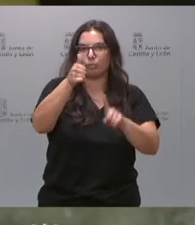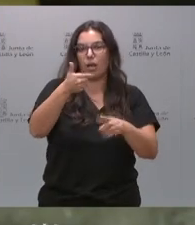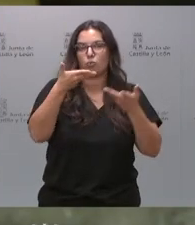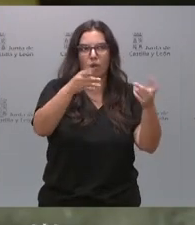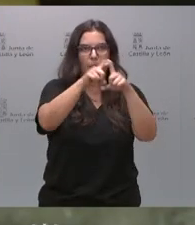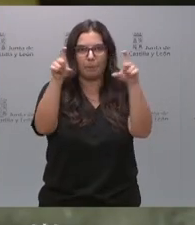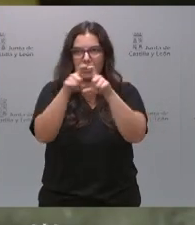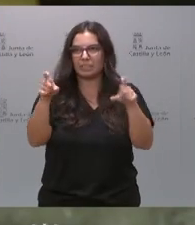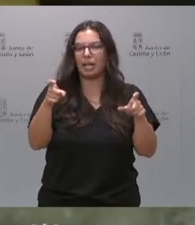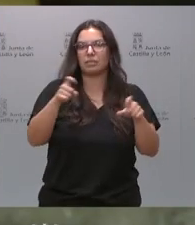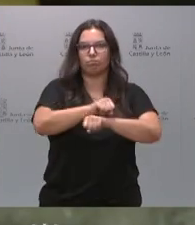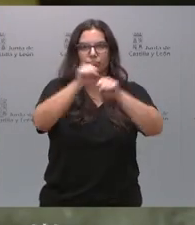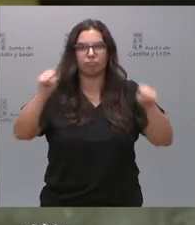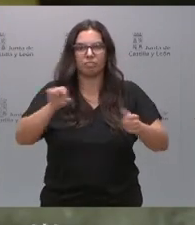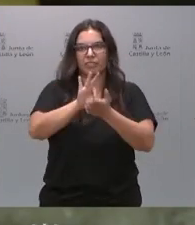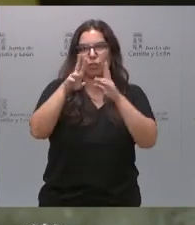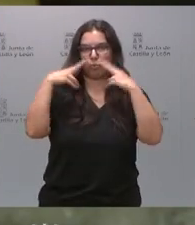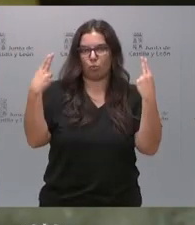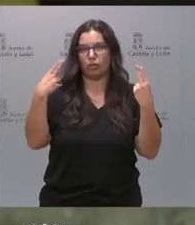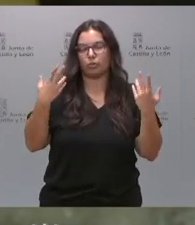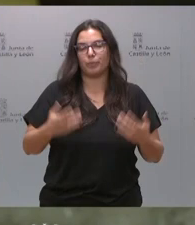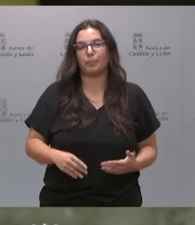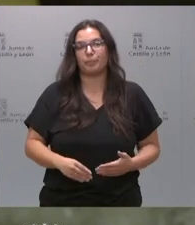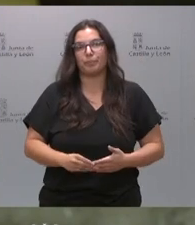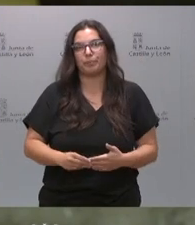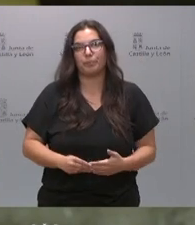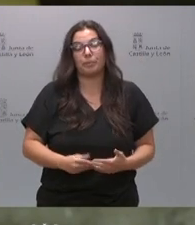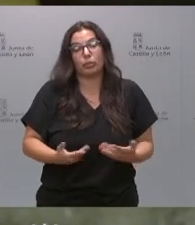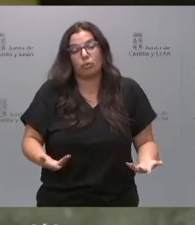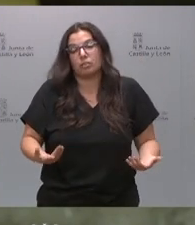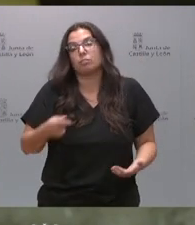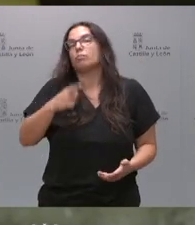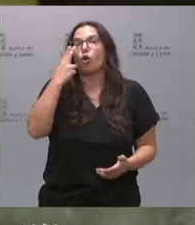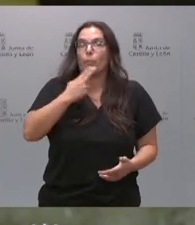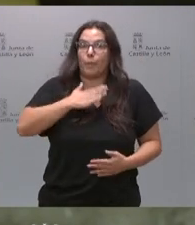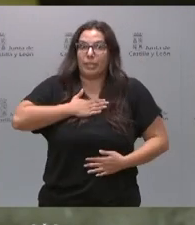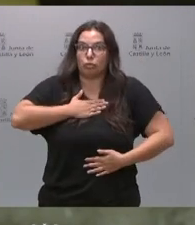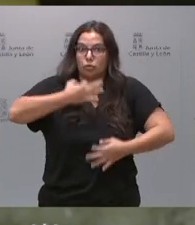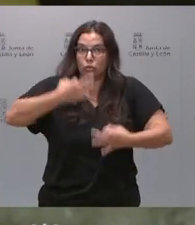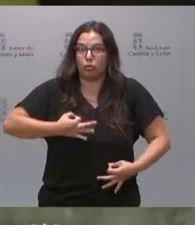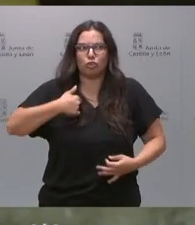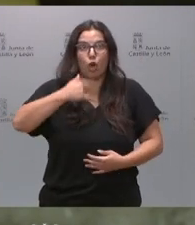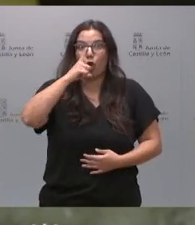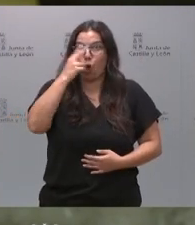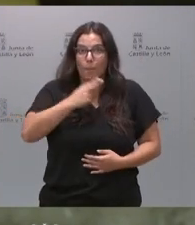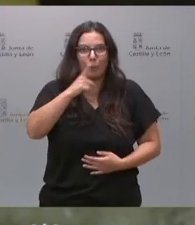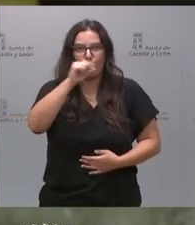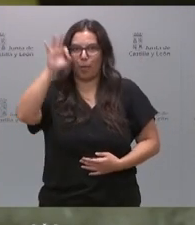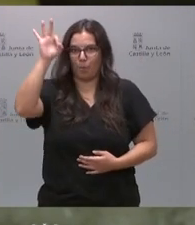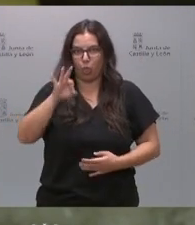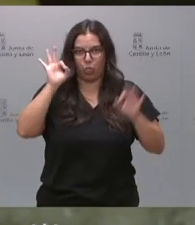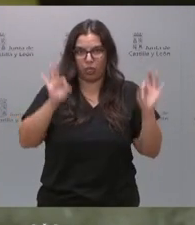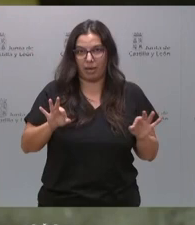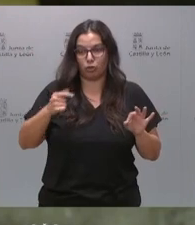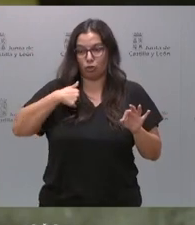fortalecer los servicios públicos. Y en ese compromiso del 100% está todo el